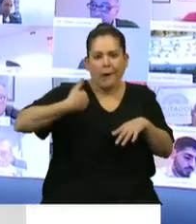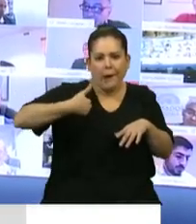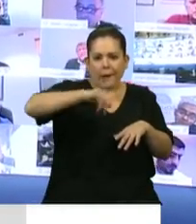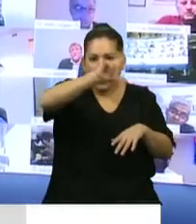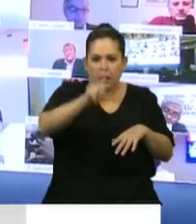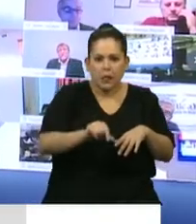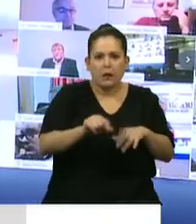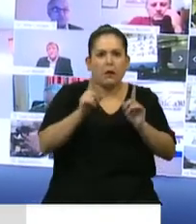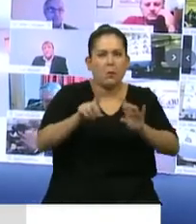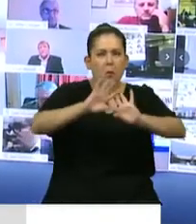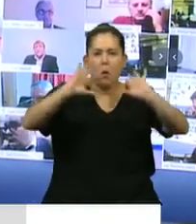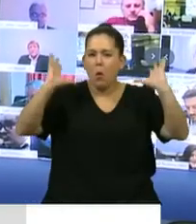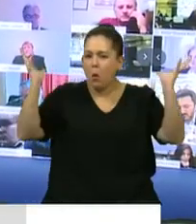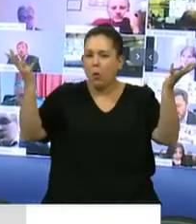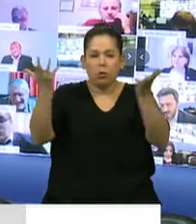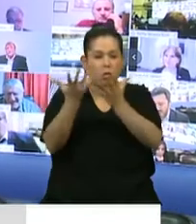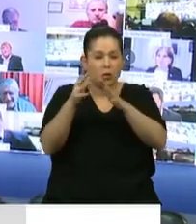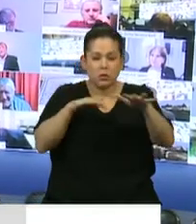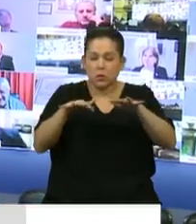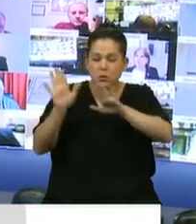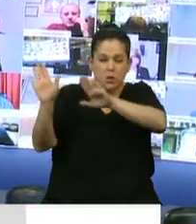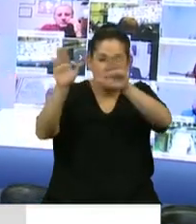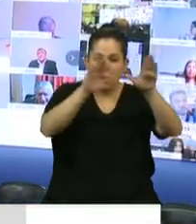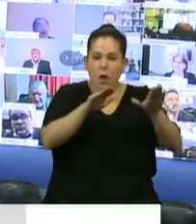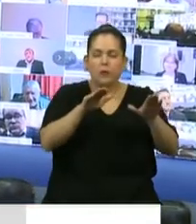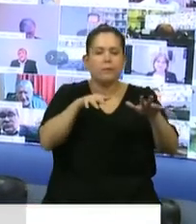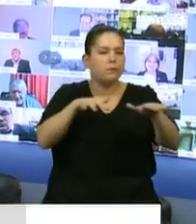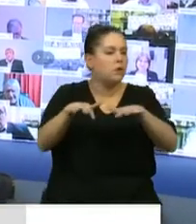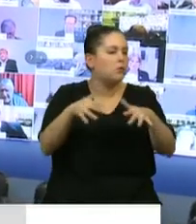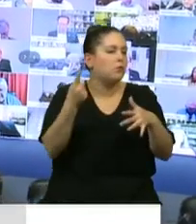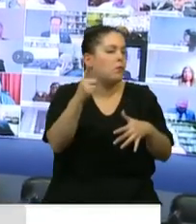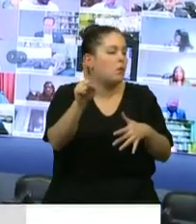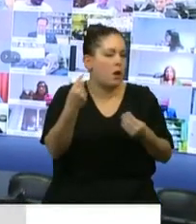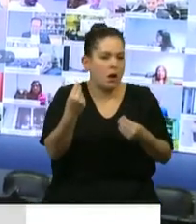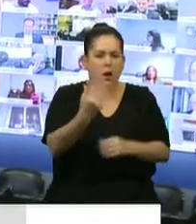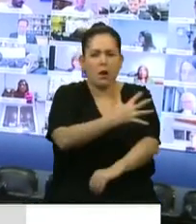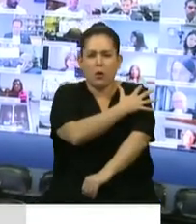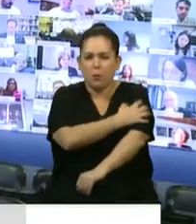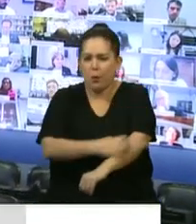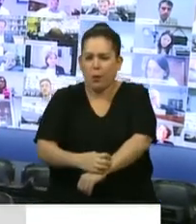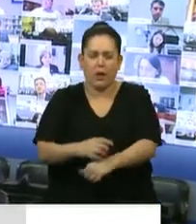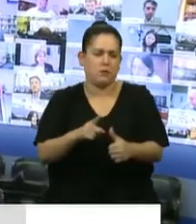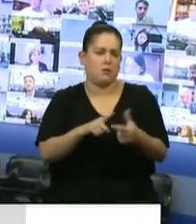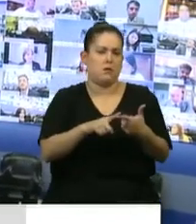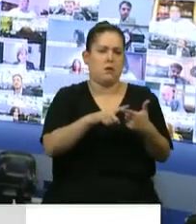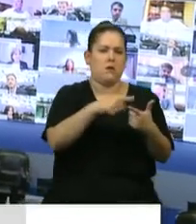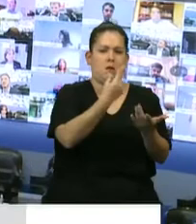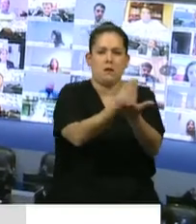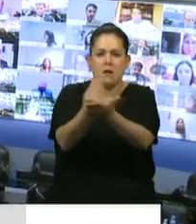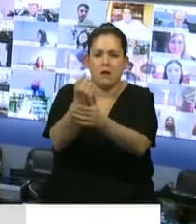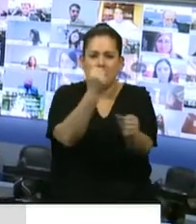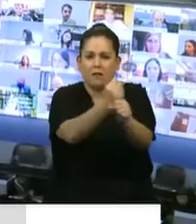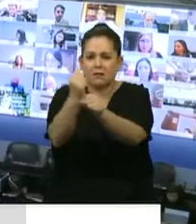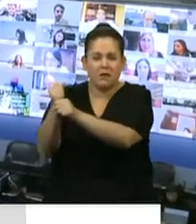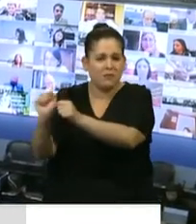el mundo son secuelas de pobreza, de desocupación, de